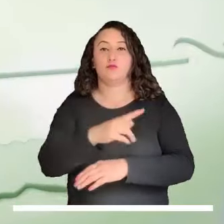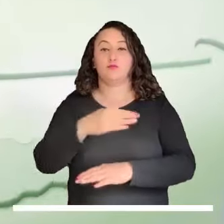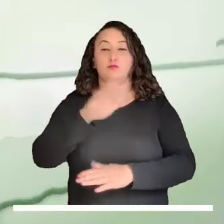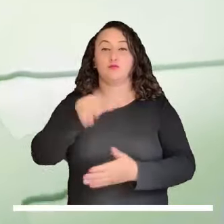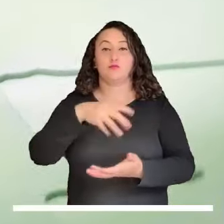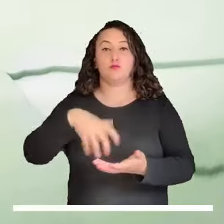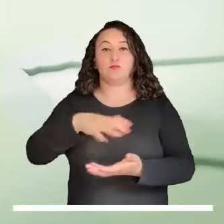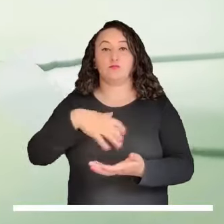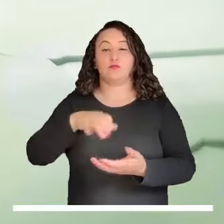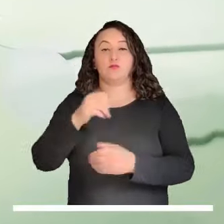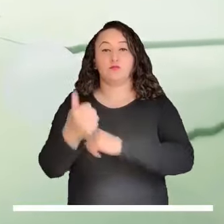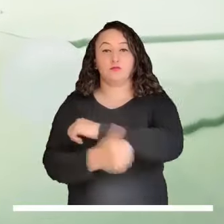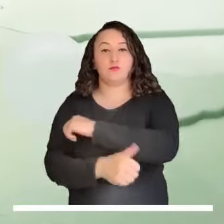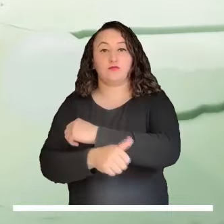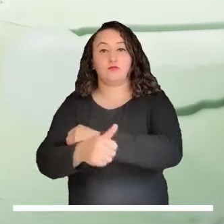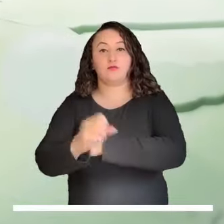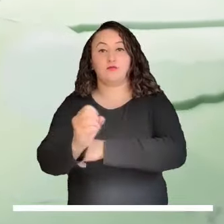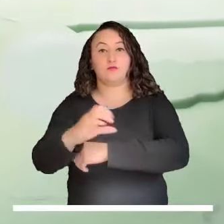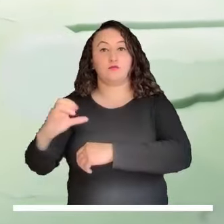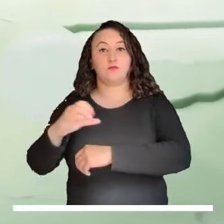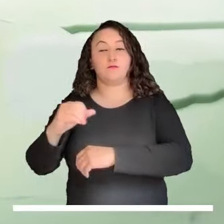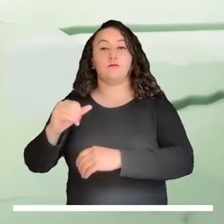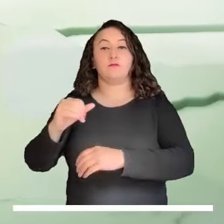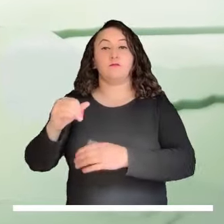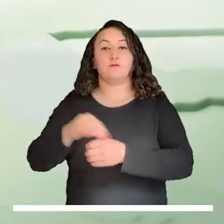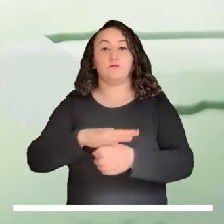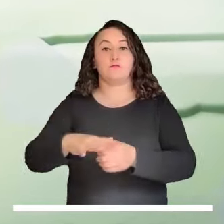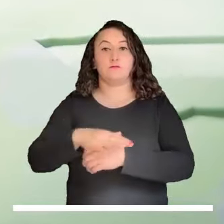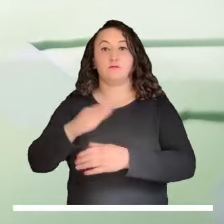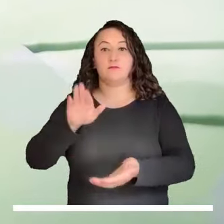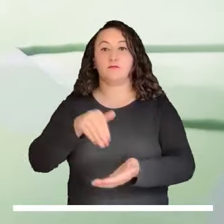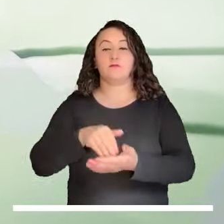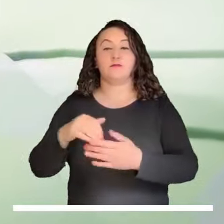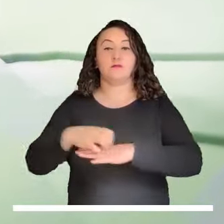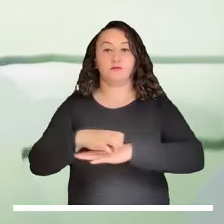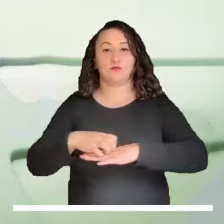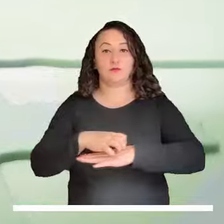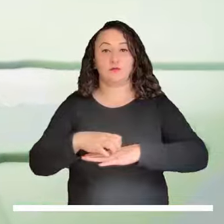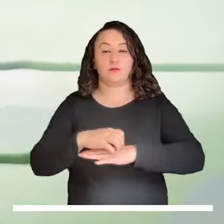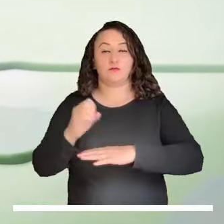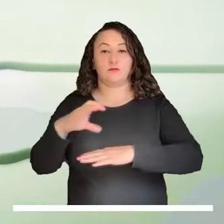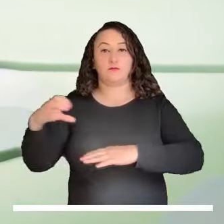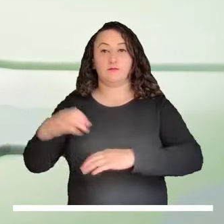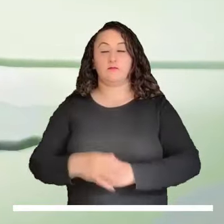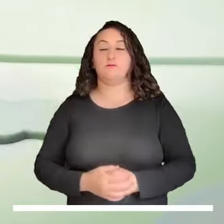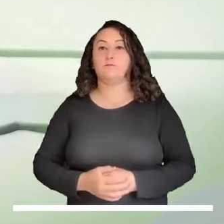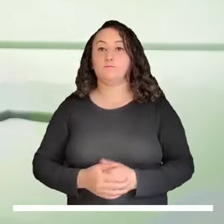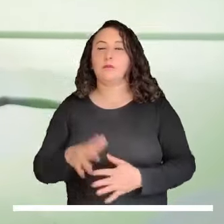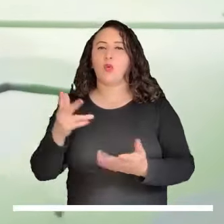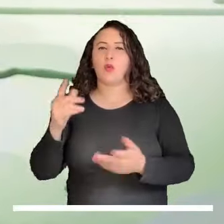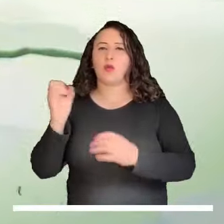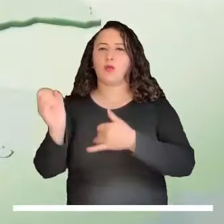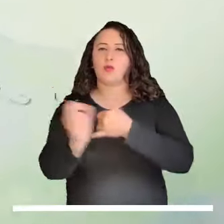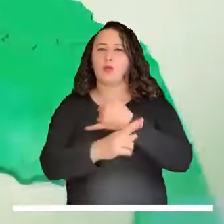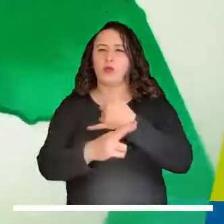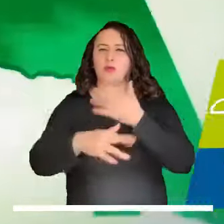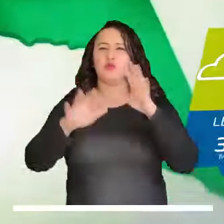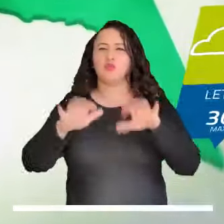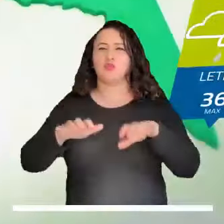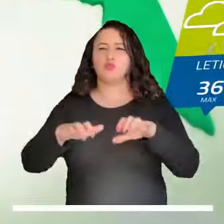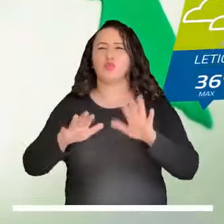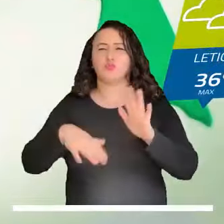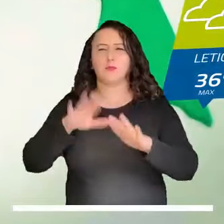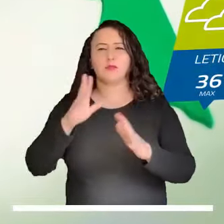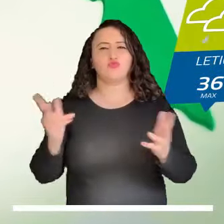de Boyacá, centro de Cundinamarca y occidente de Tolima. La Orinoquía aportará su cuota de lluvias en zonas